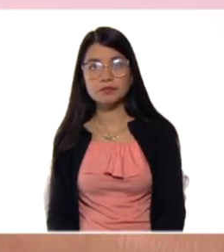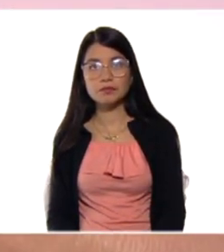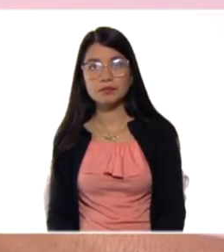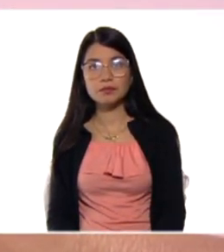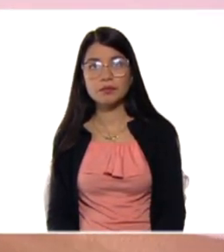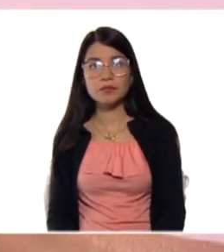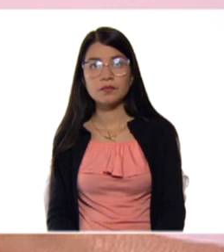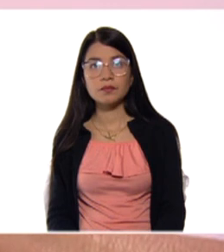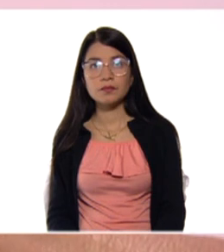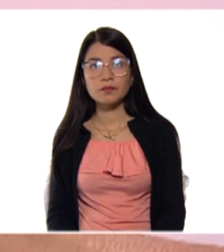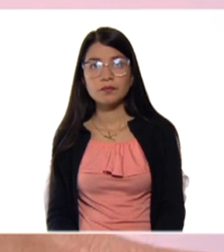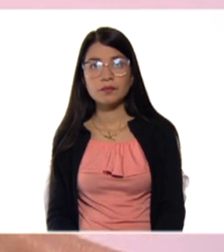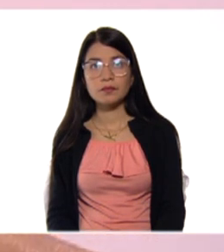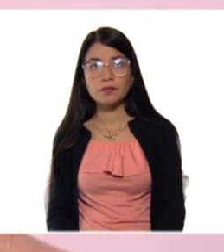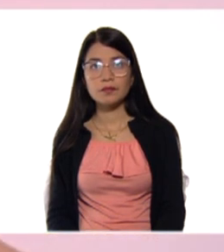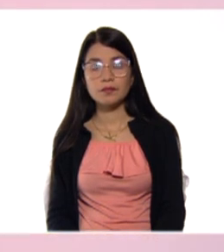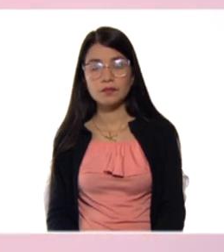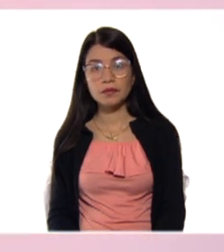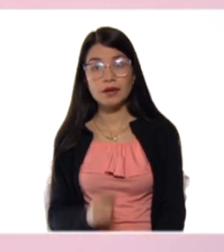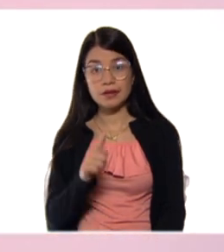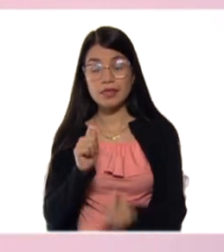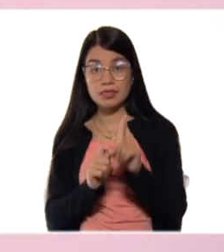Y medimos su temperatura.